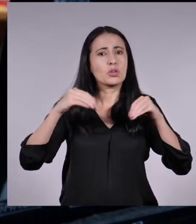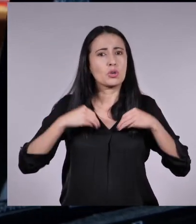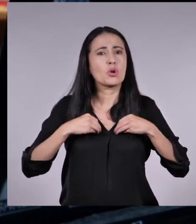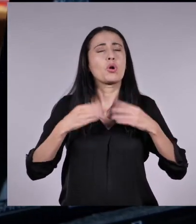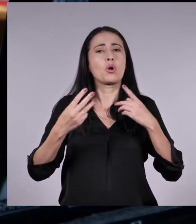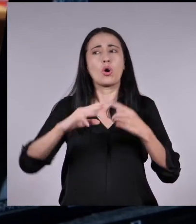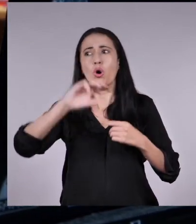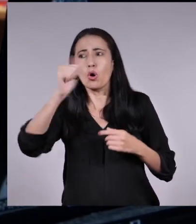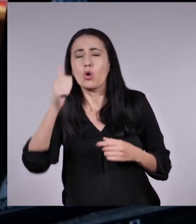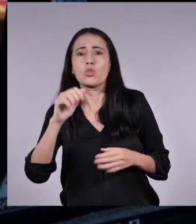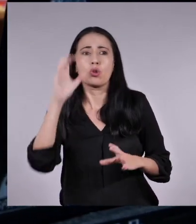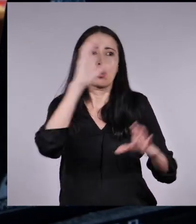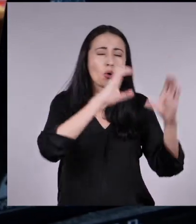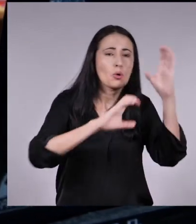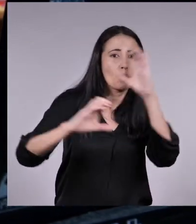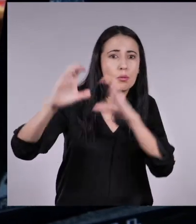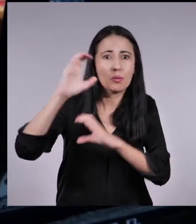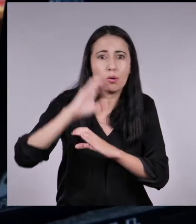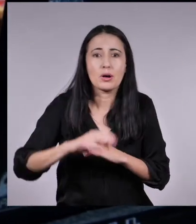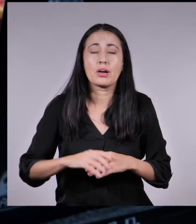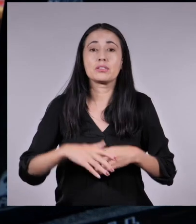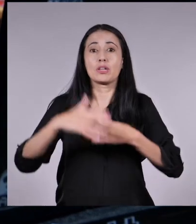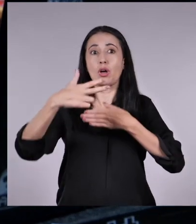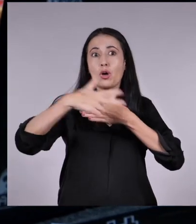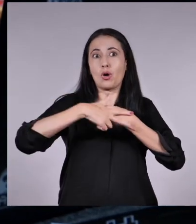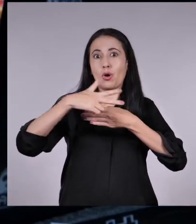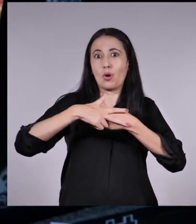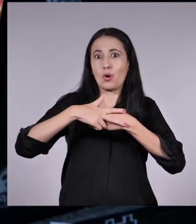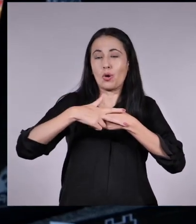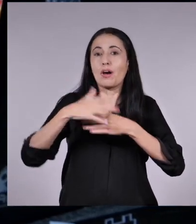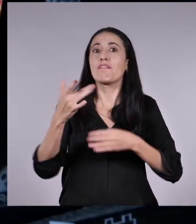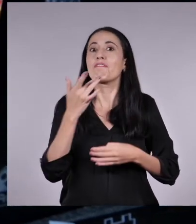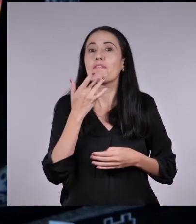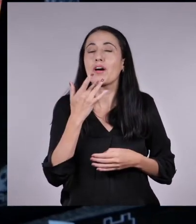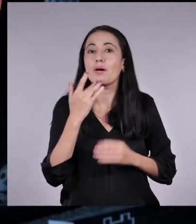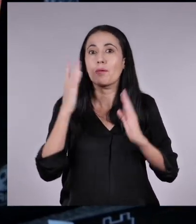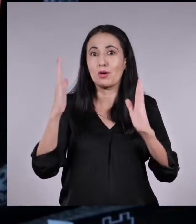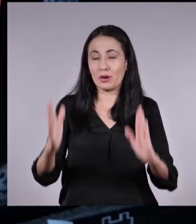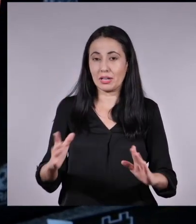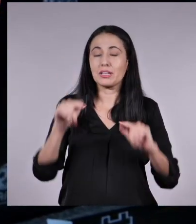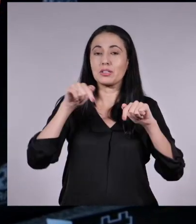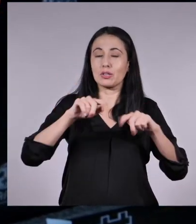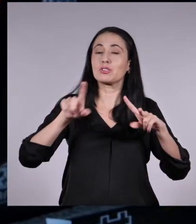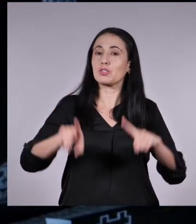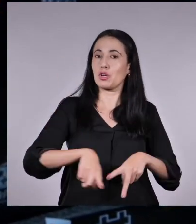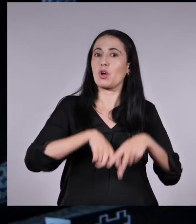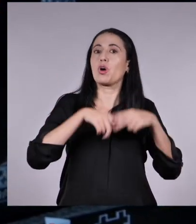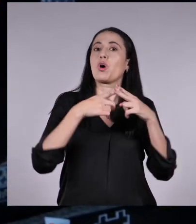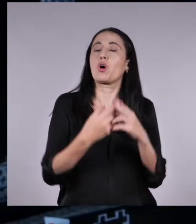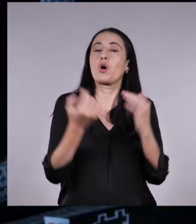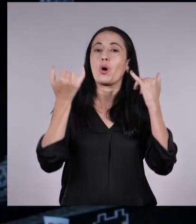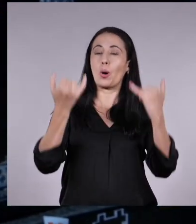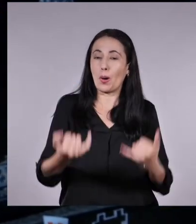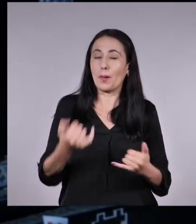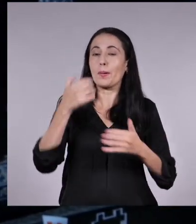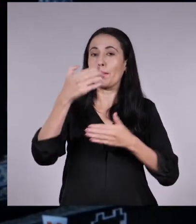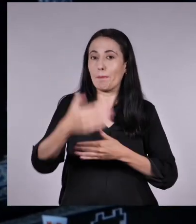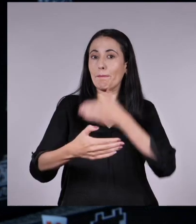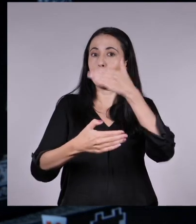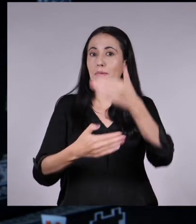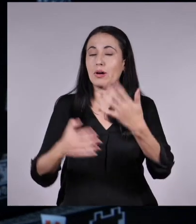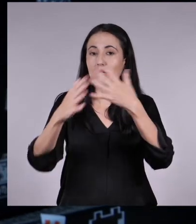contenido de otras redes. Y gracias a mis youtubers favoritos, tuve la fuerza para empezar este canal que, obviamente,